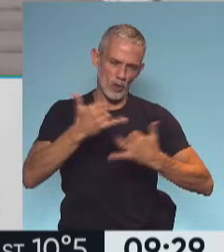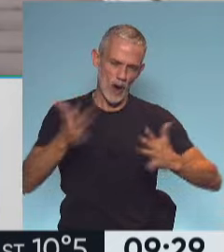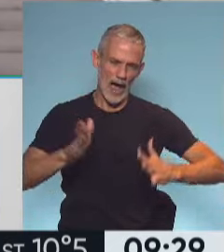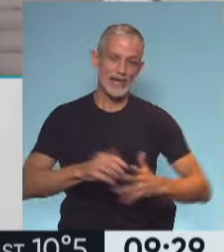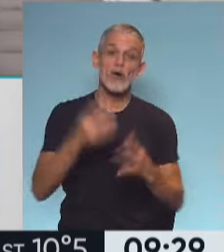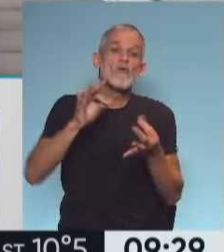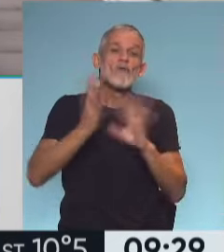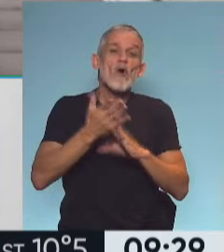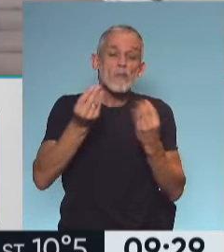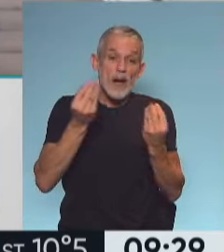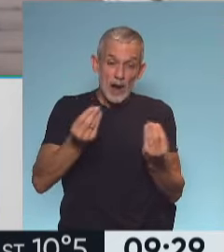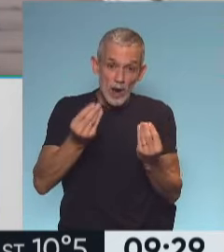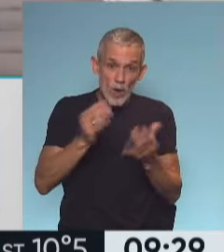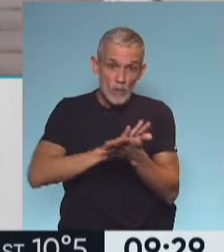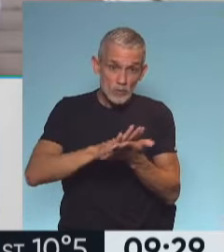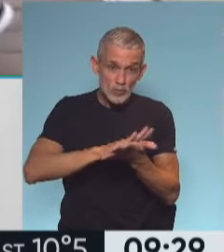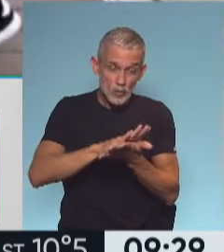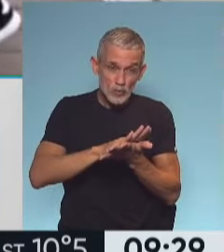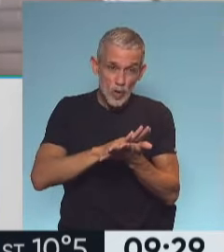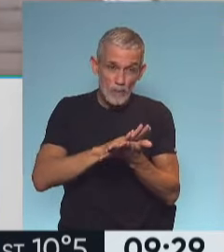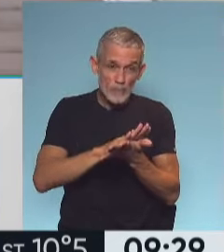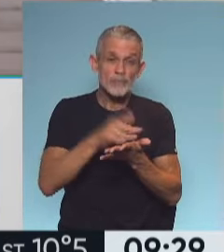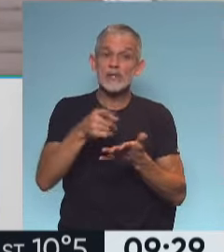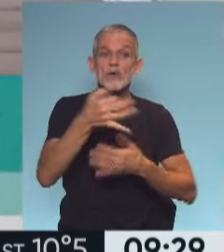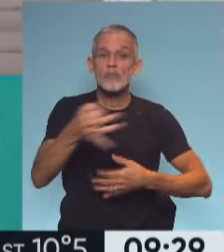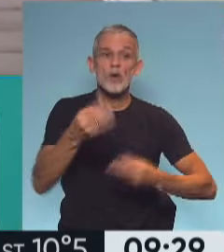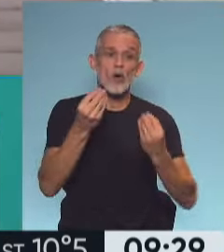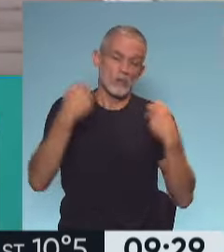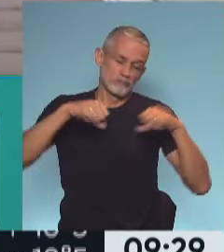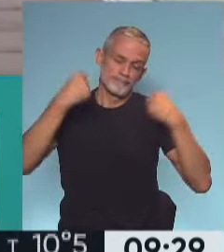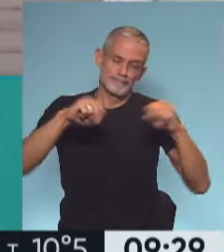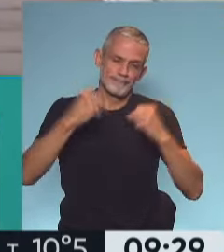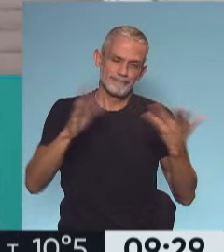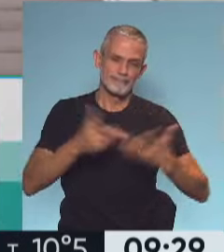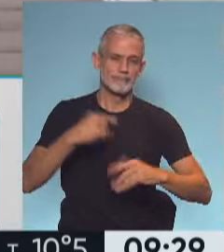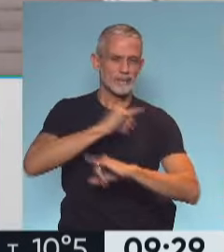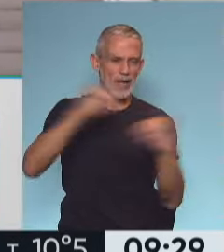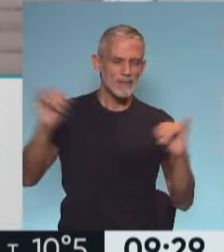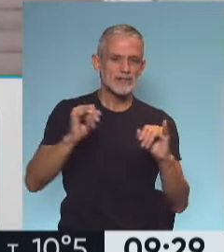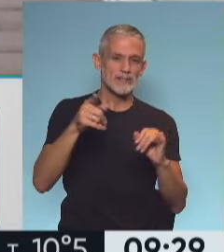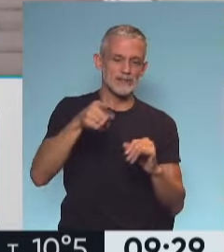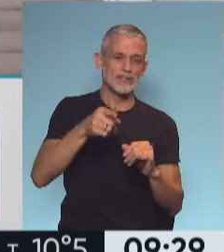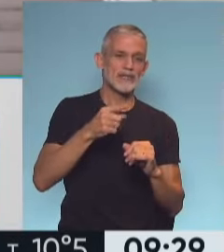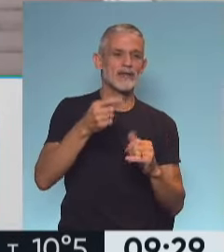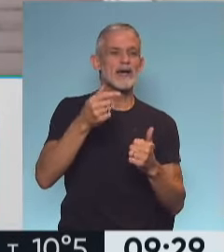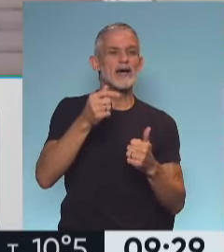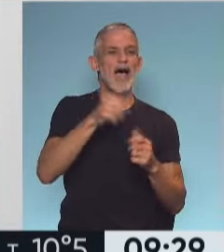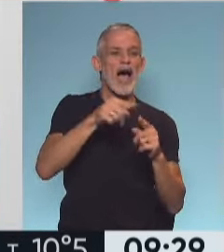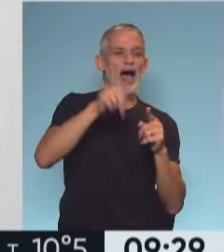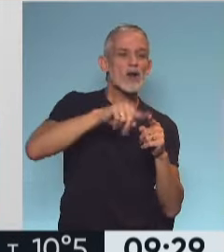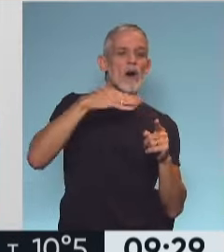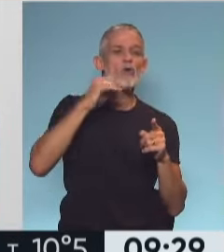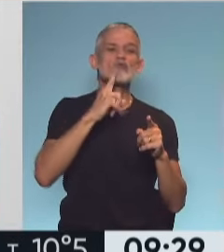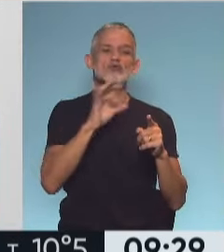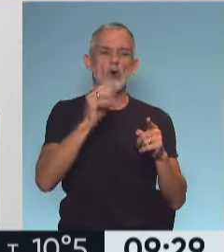la única manera de hacer que eso esté bien es ejercitándose quiero recordarles las redes de Justo es arroba justo a